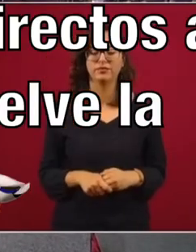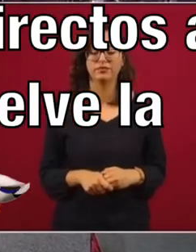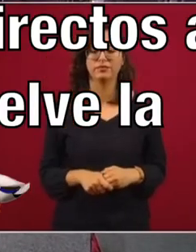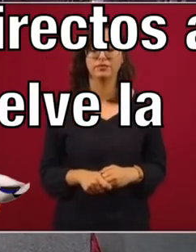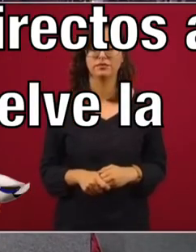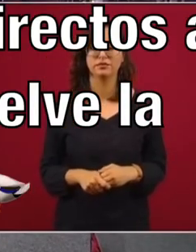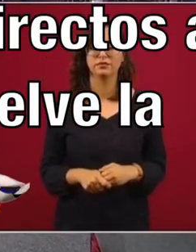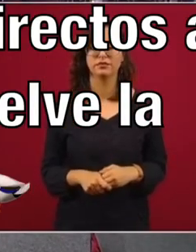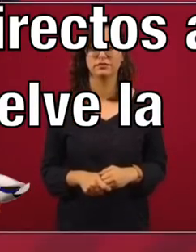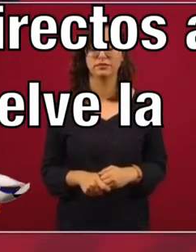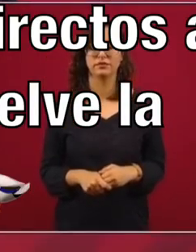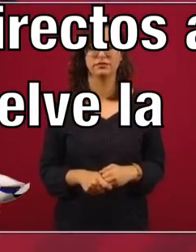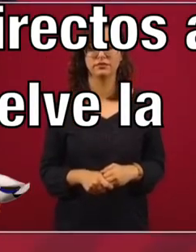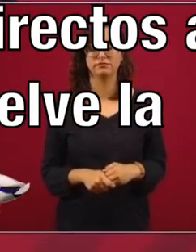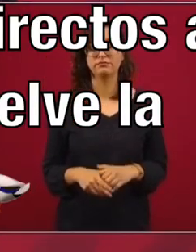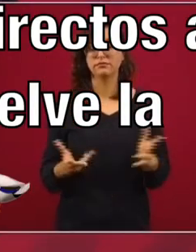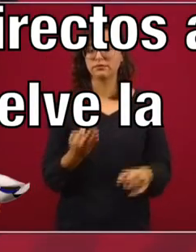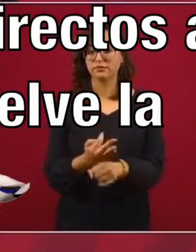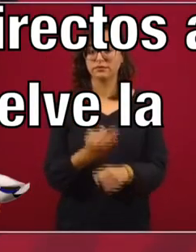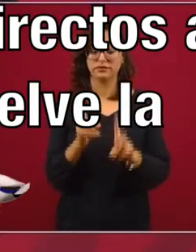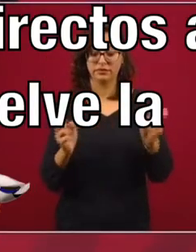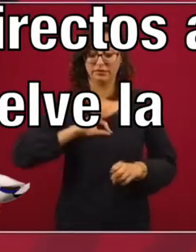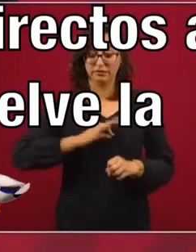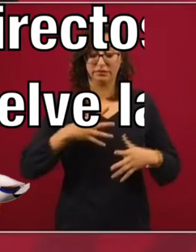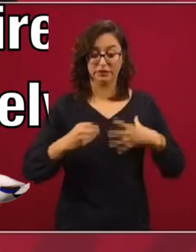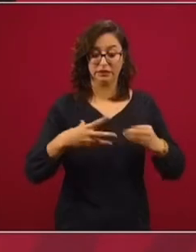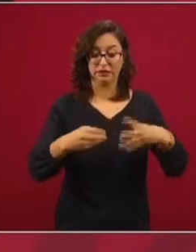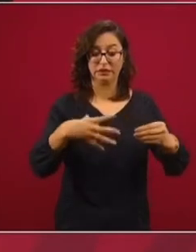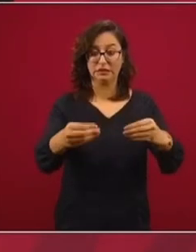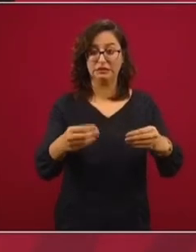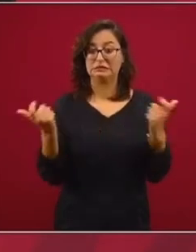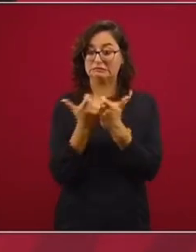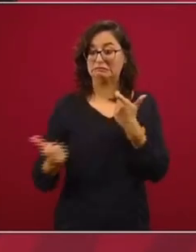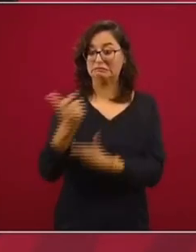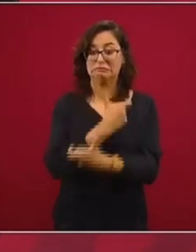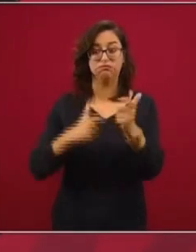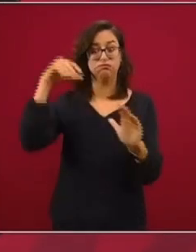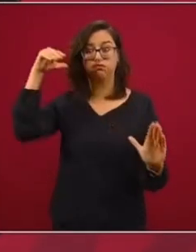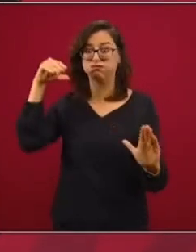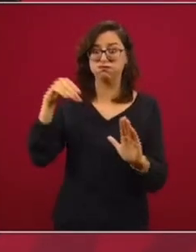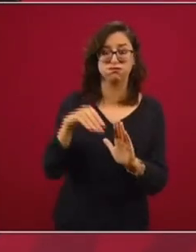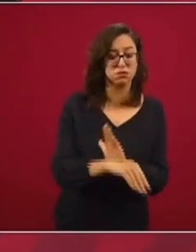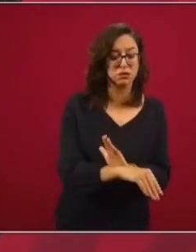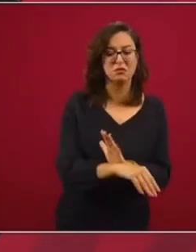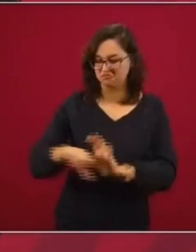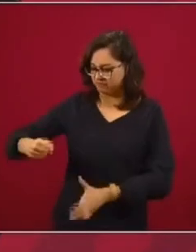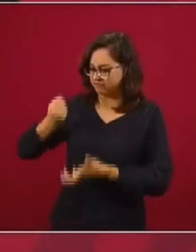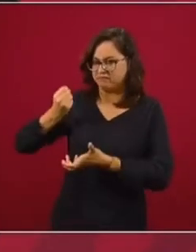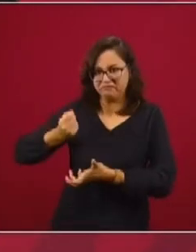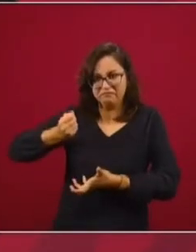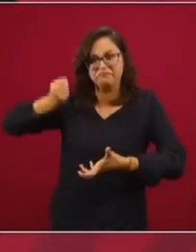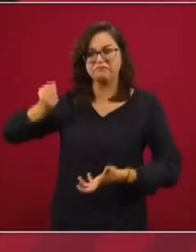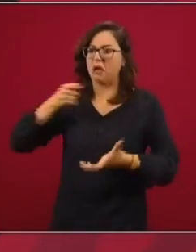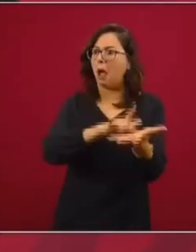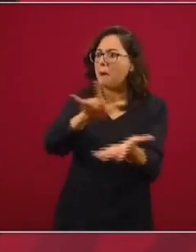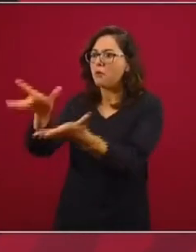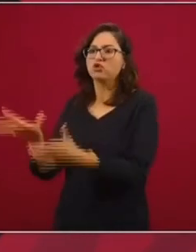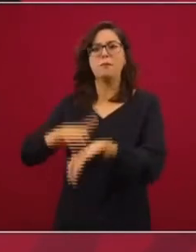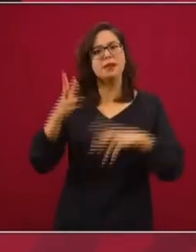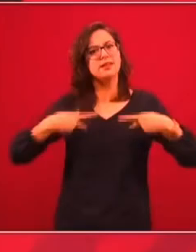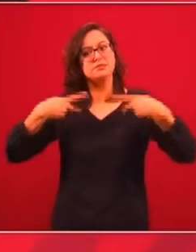Es que inclusive con la pandemia que precipitó la crisis económica, se incrementó el presupuesto para los pobres,